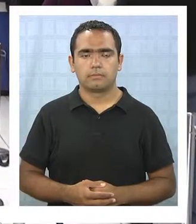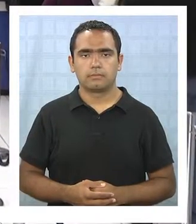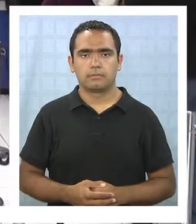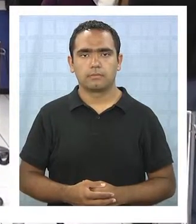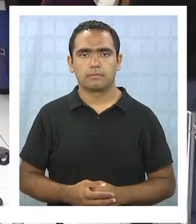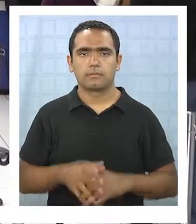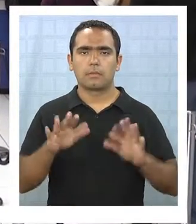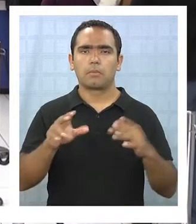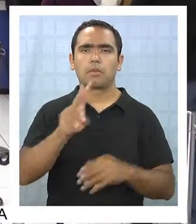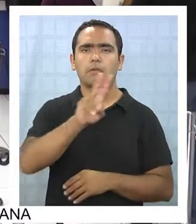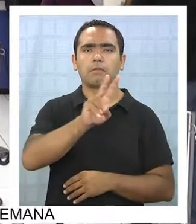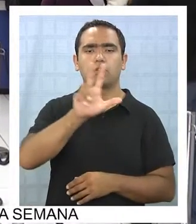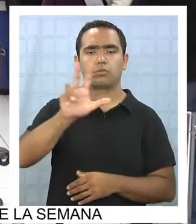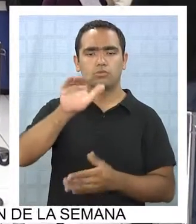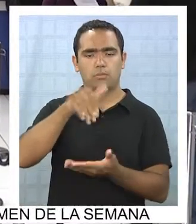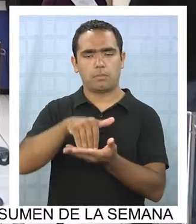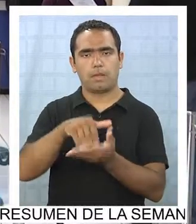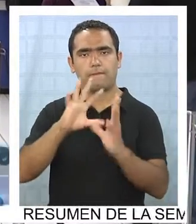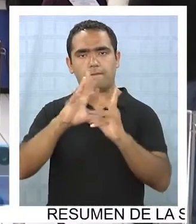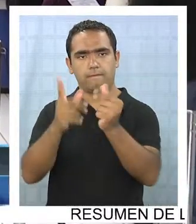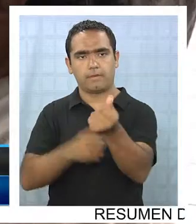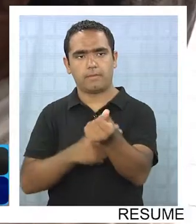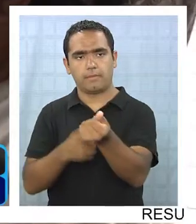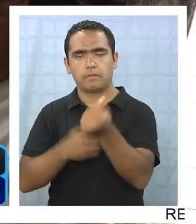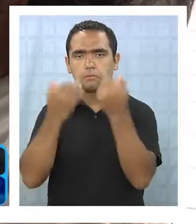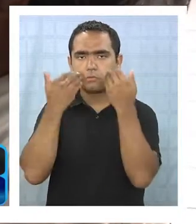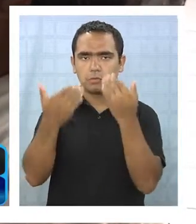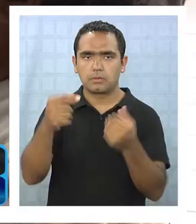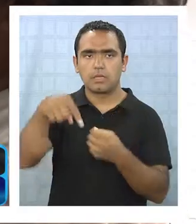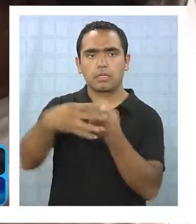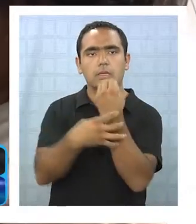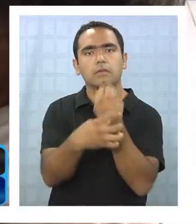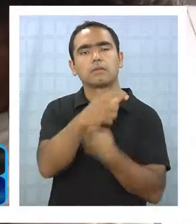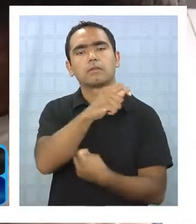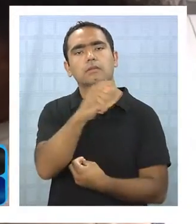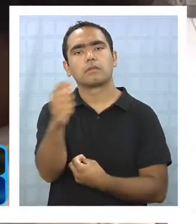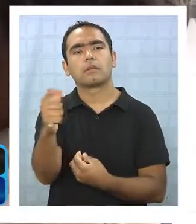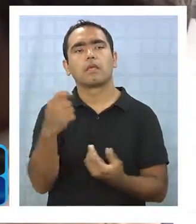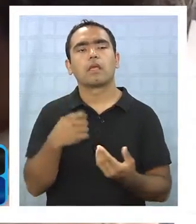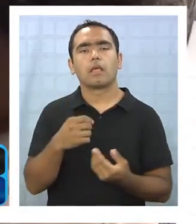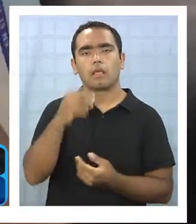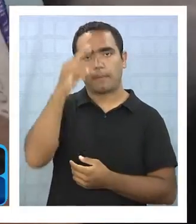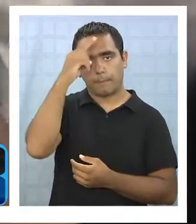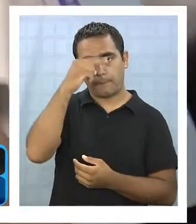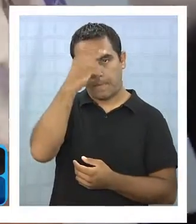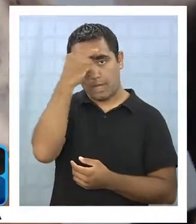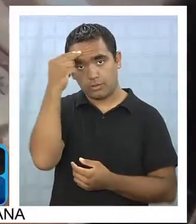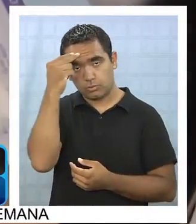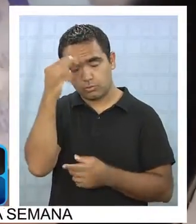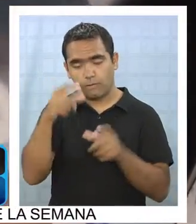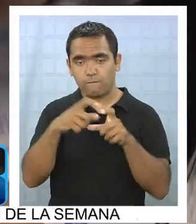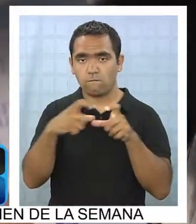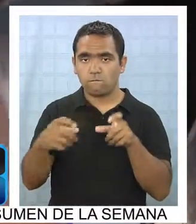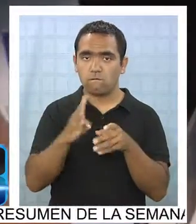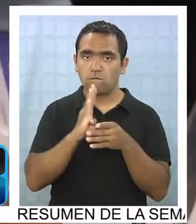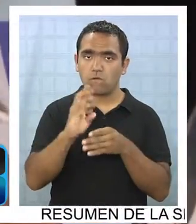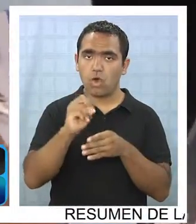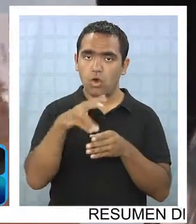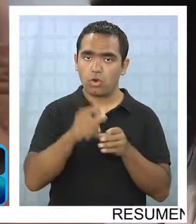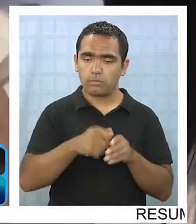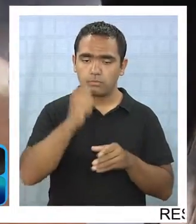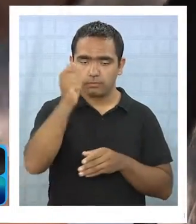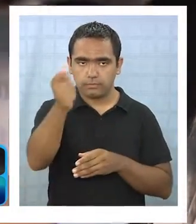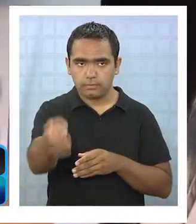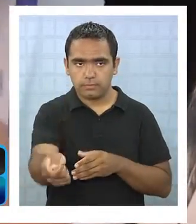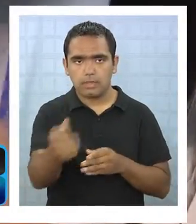Más de 28.000 familias serán beneficiadas en Tarapacá con la entrega del Bono Marzo, bono que ahora será un aporte familiar